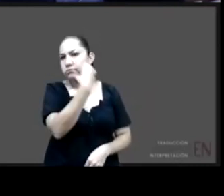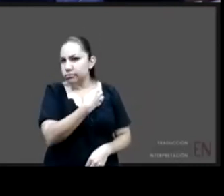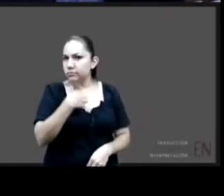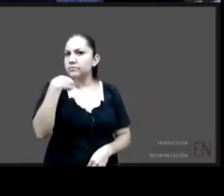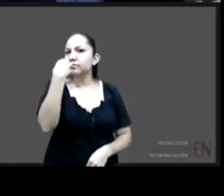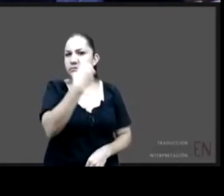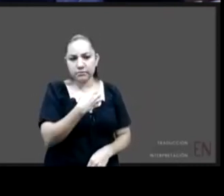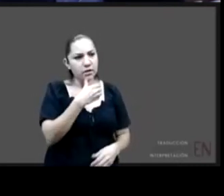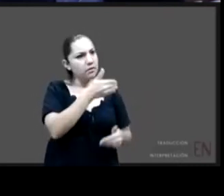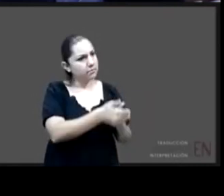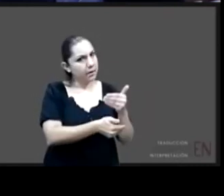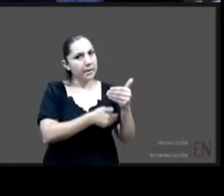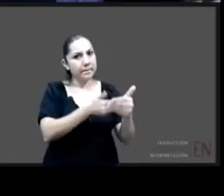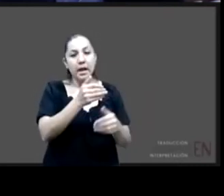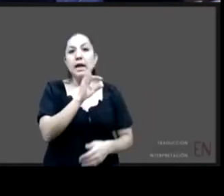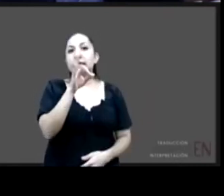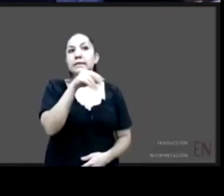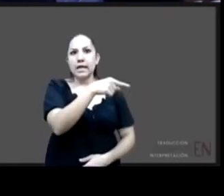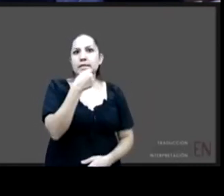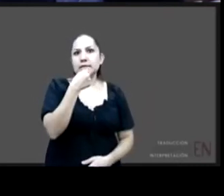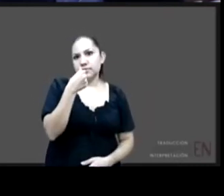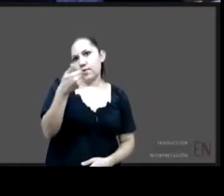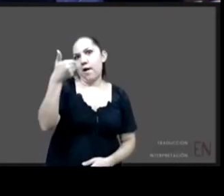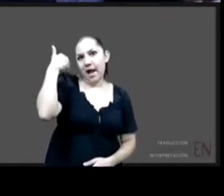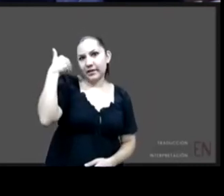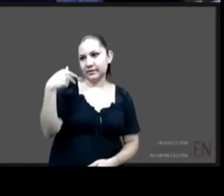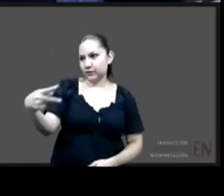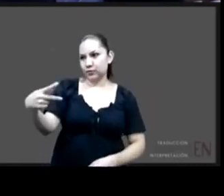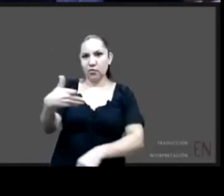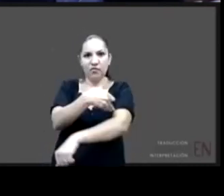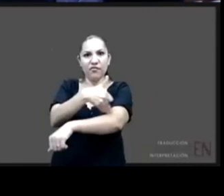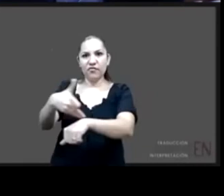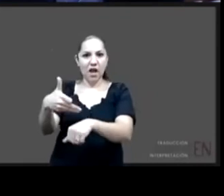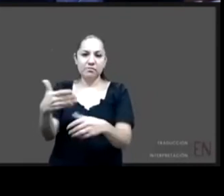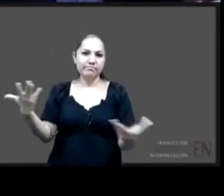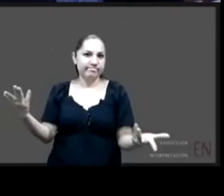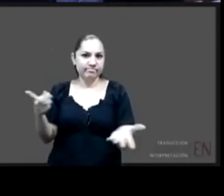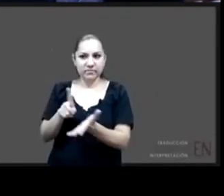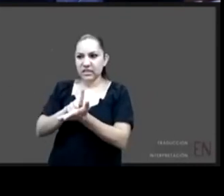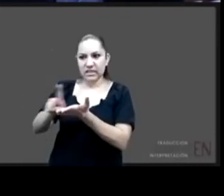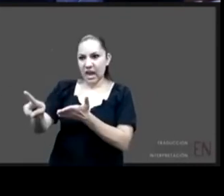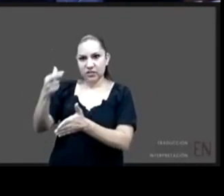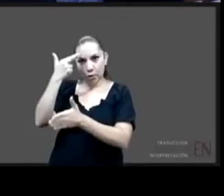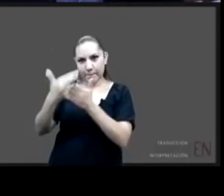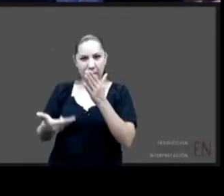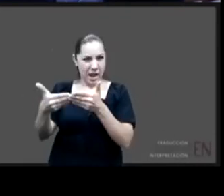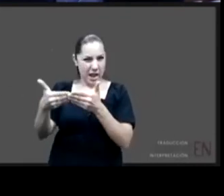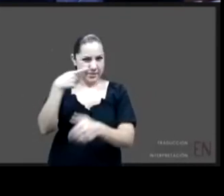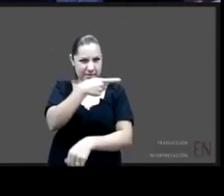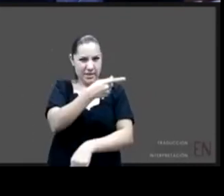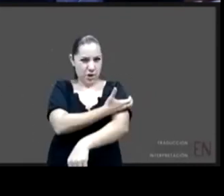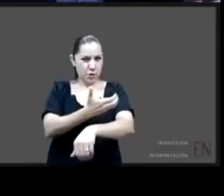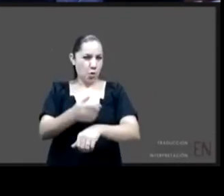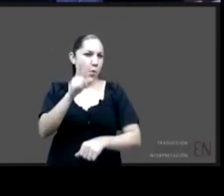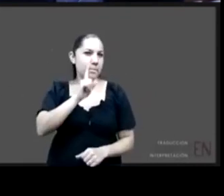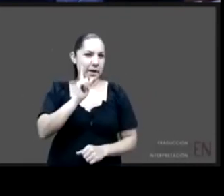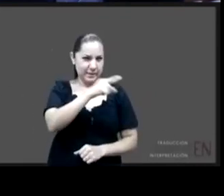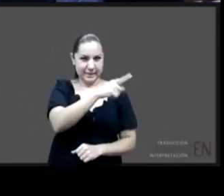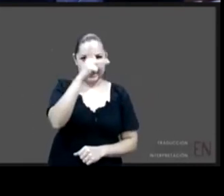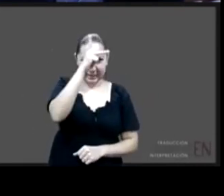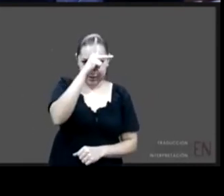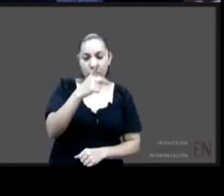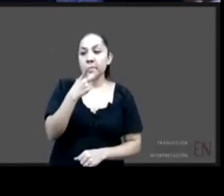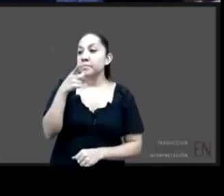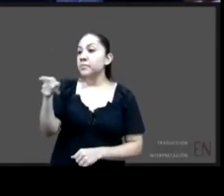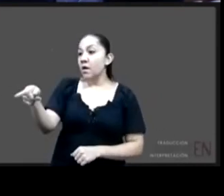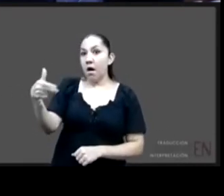padecido vulneración de derechos como bien lo dijo la colega psicóloga también requiere de un trabajo